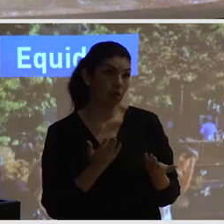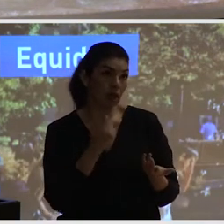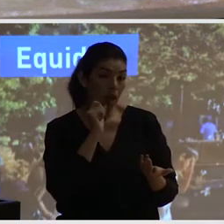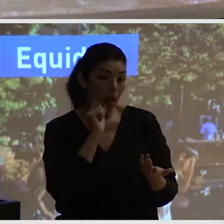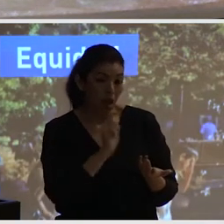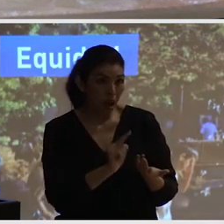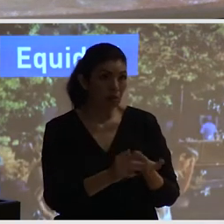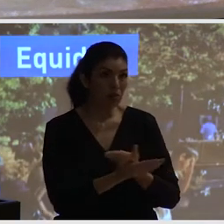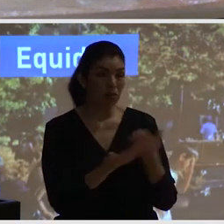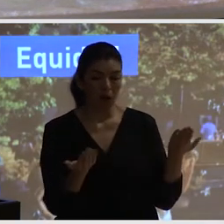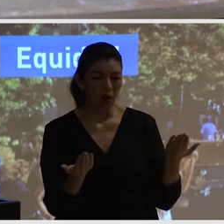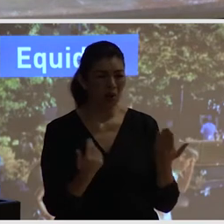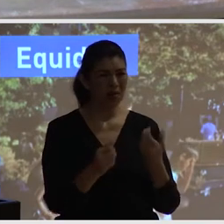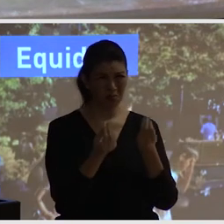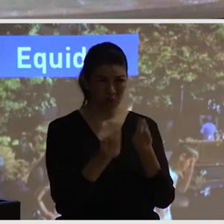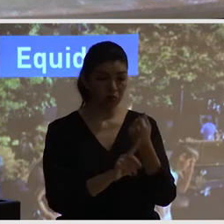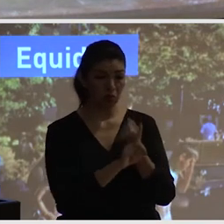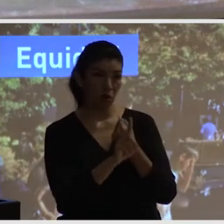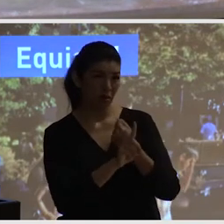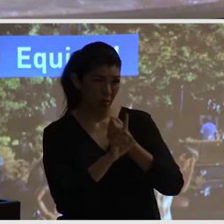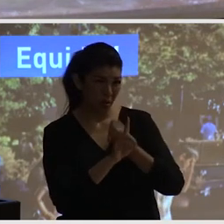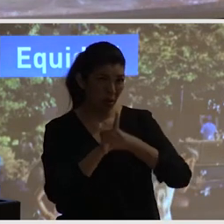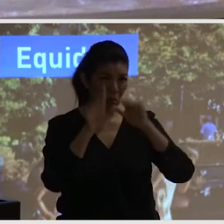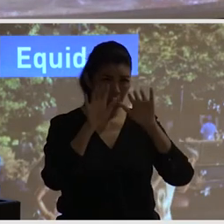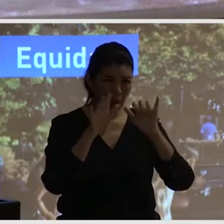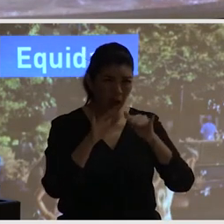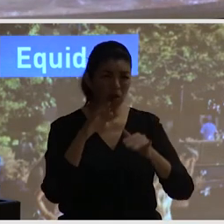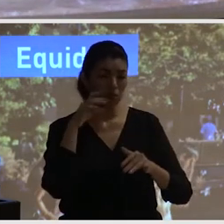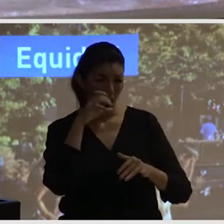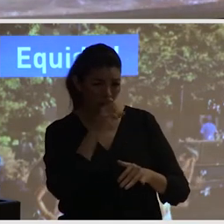cambio climático, es una ciudad que permite menos inequidad.